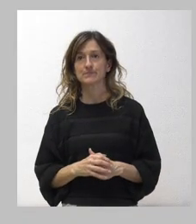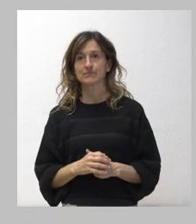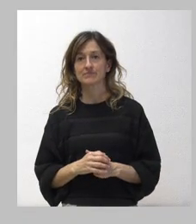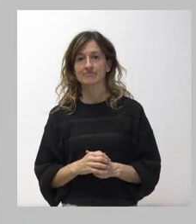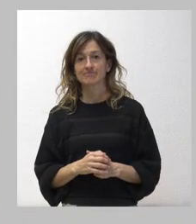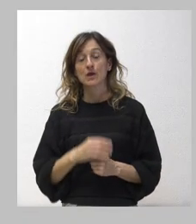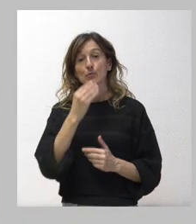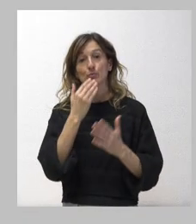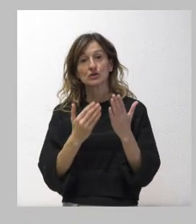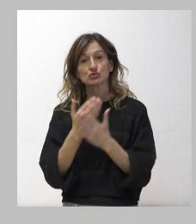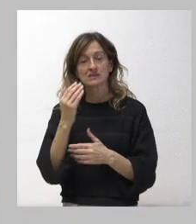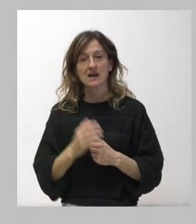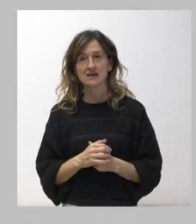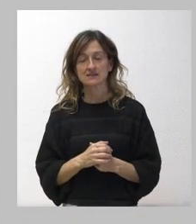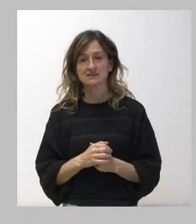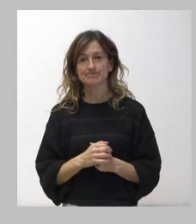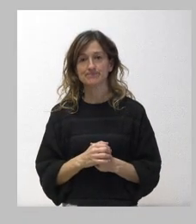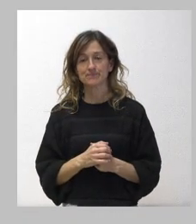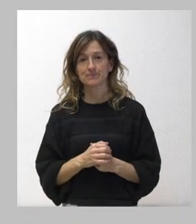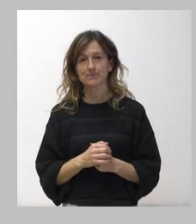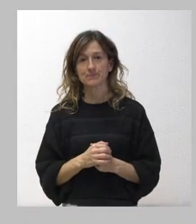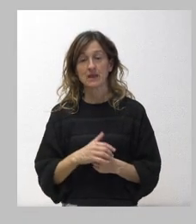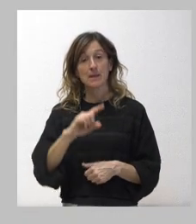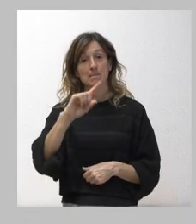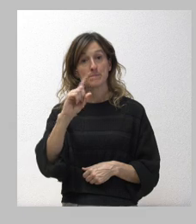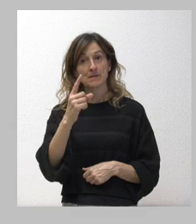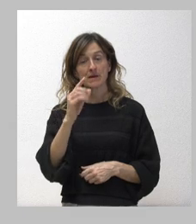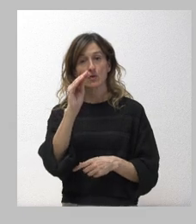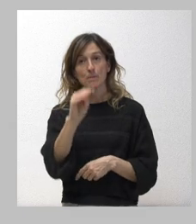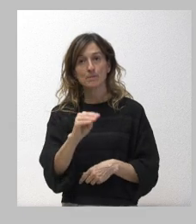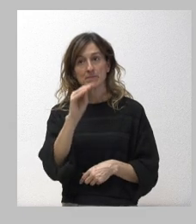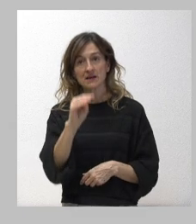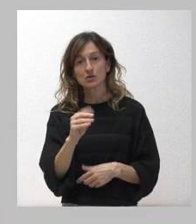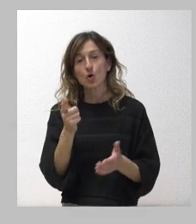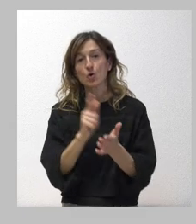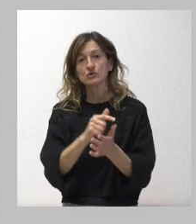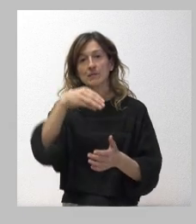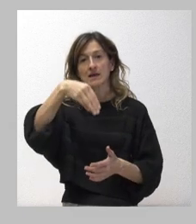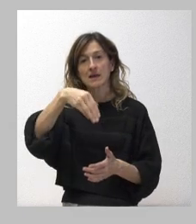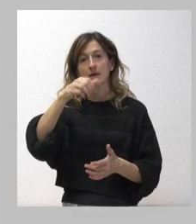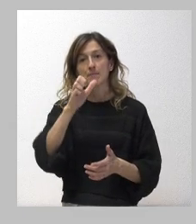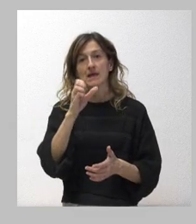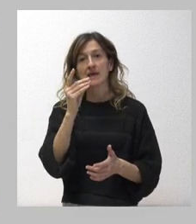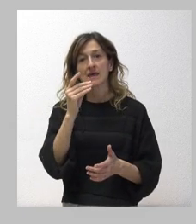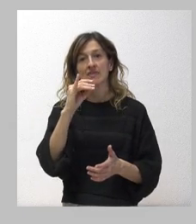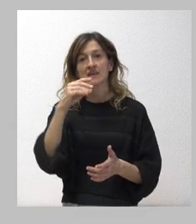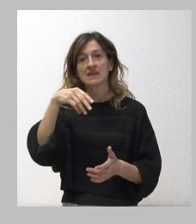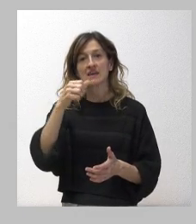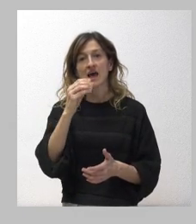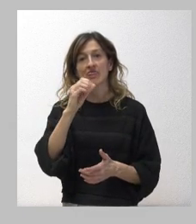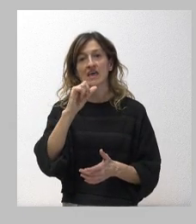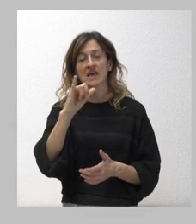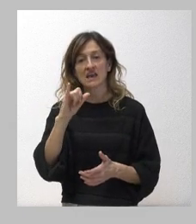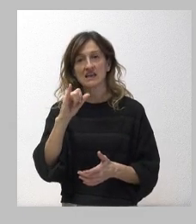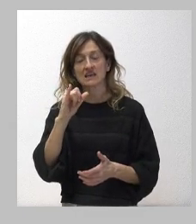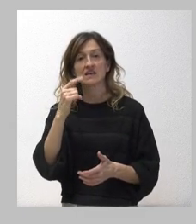Hola, buenos días. En primer lugar, vuelvo a preguntar por el toro jubilo de Medina Celi. No sé si la Junta ha respondido ya a la solicitud del